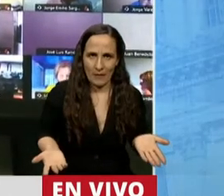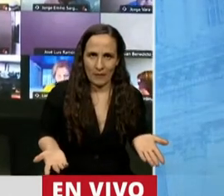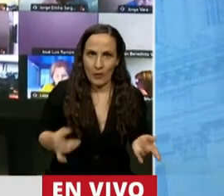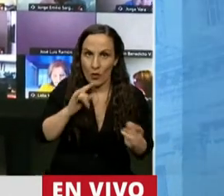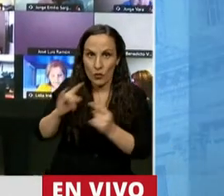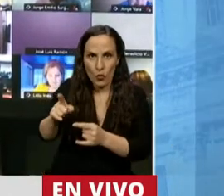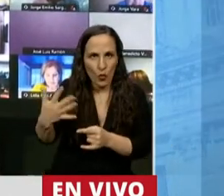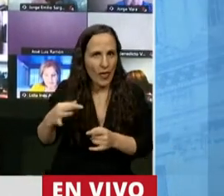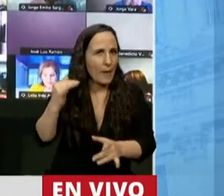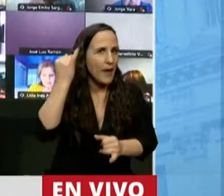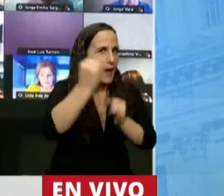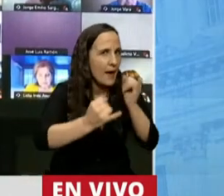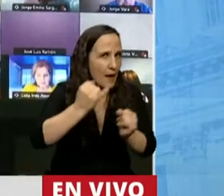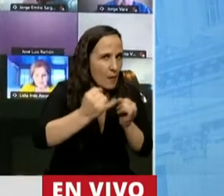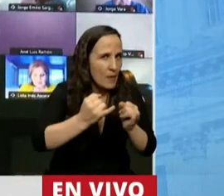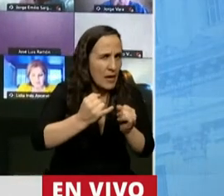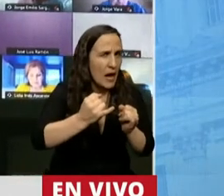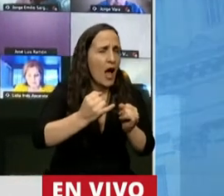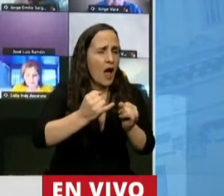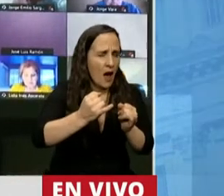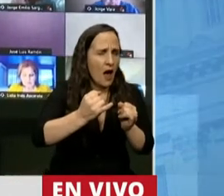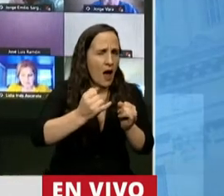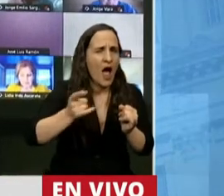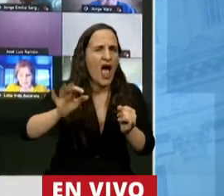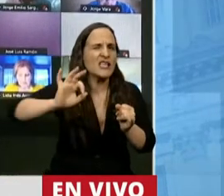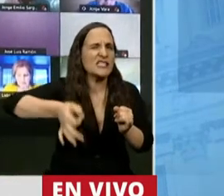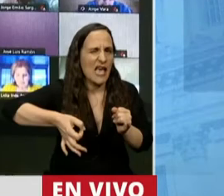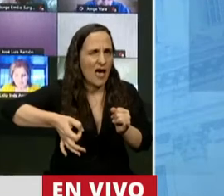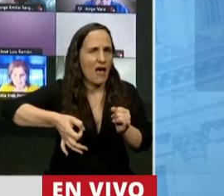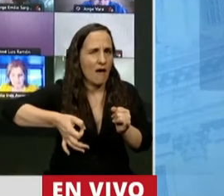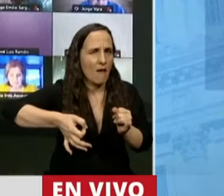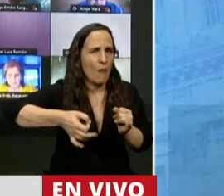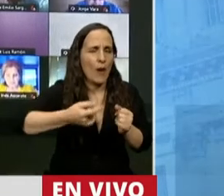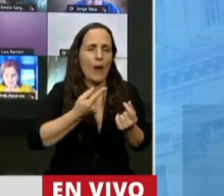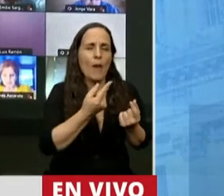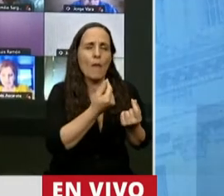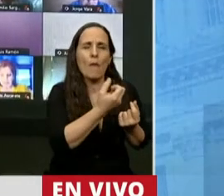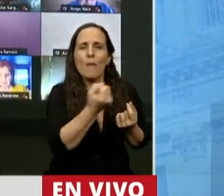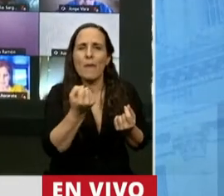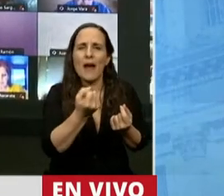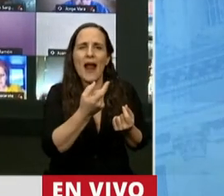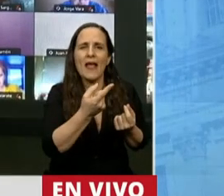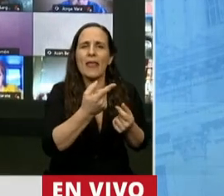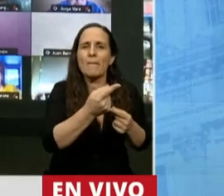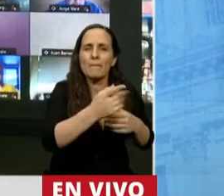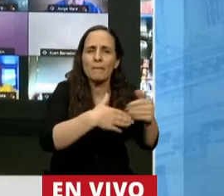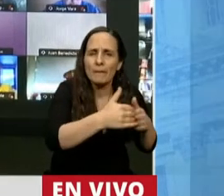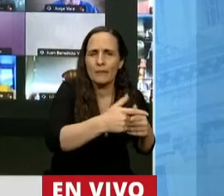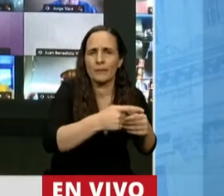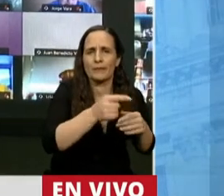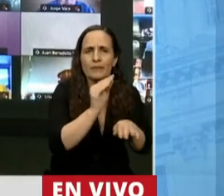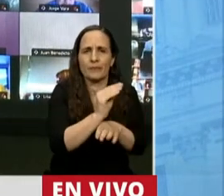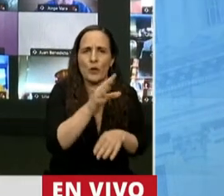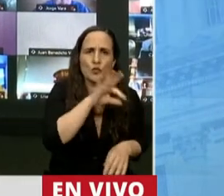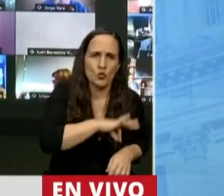Explíquenle que si bien saben que detrás de cada peso hay una obra, hay salarios, hay